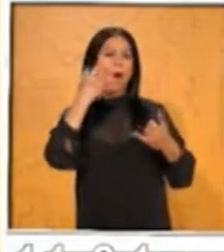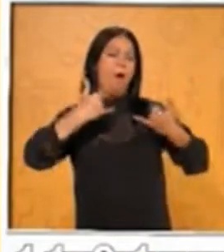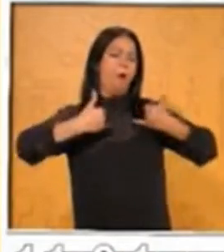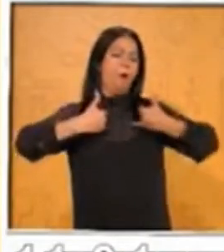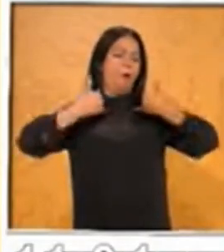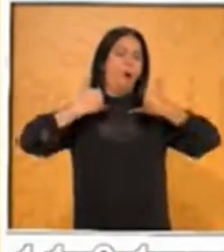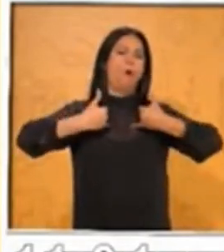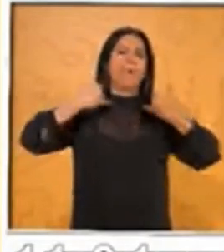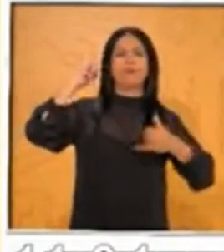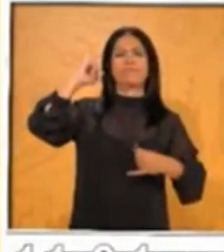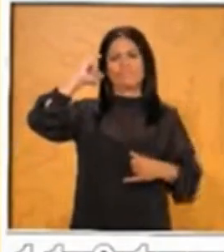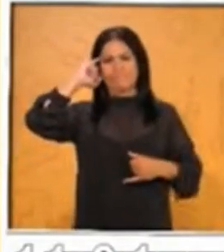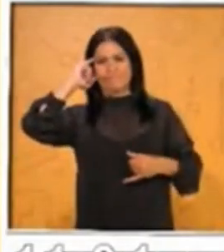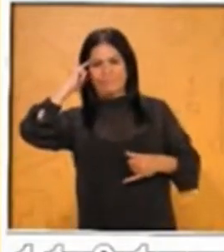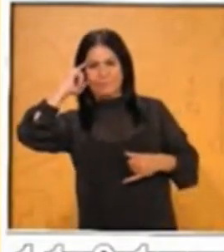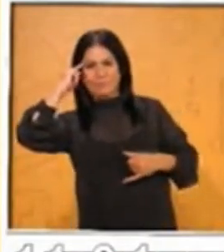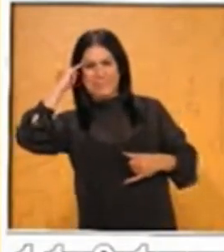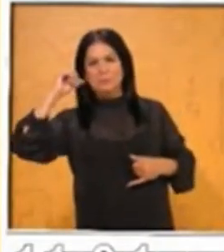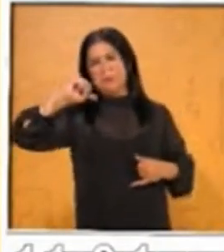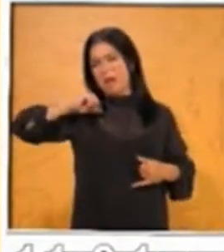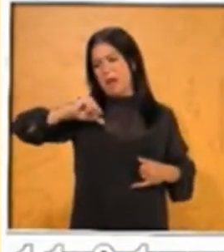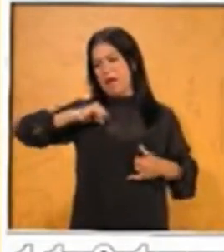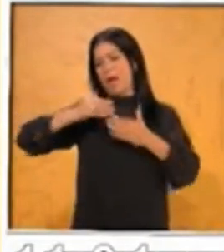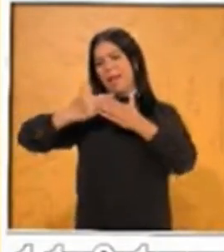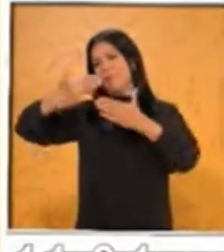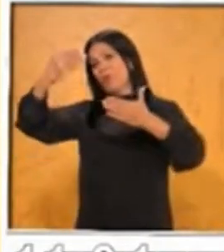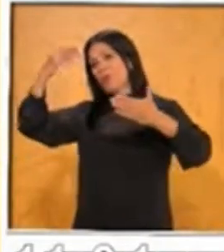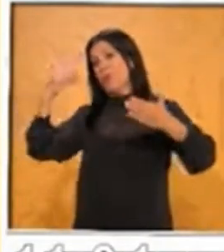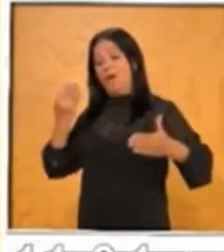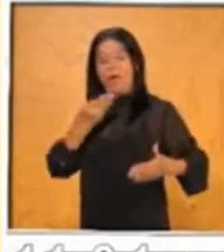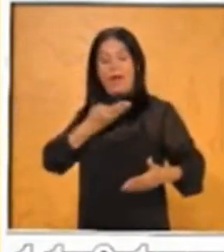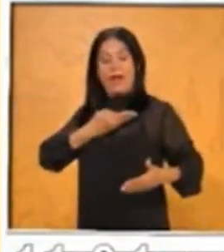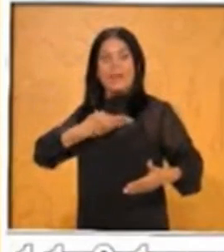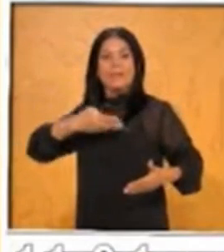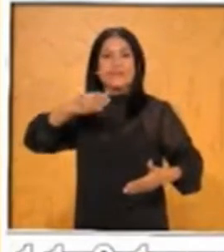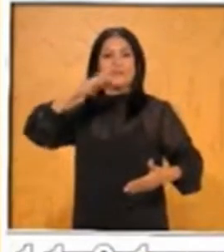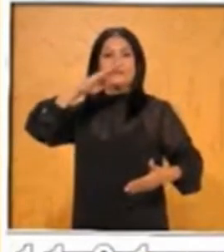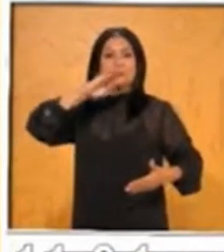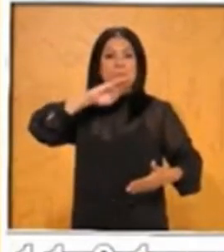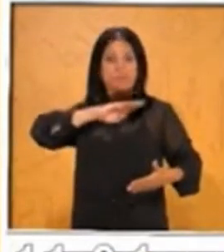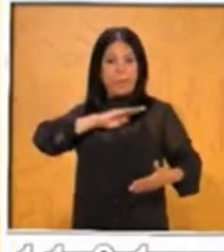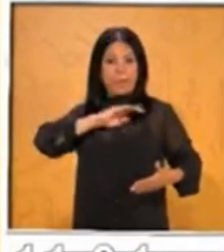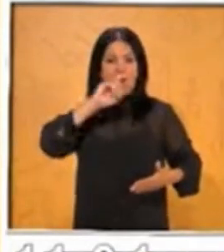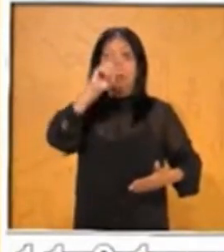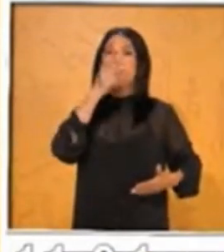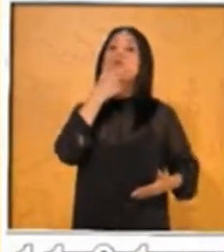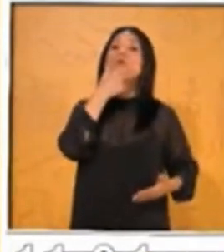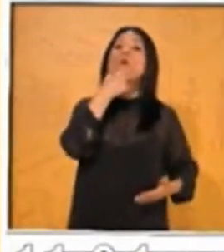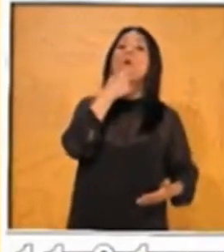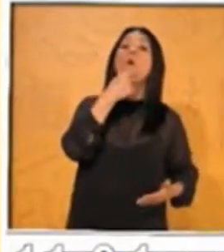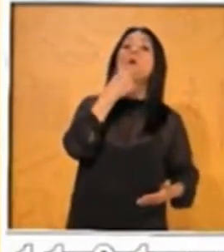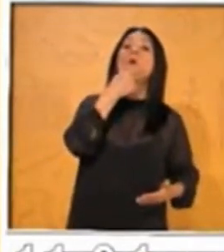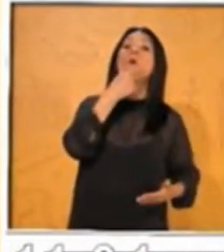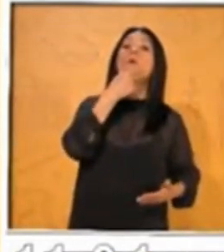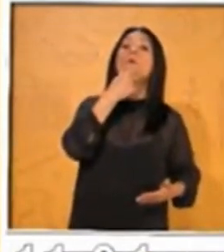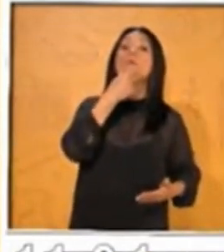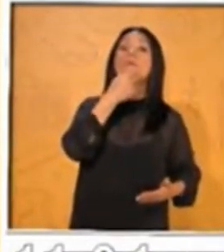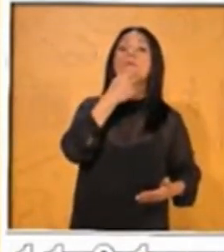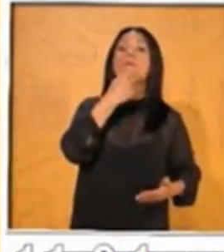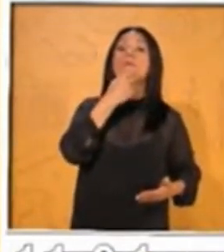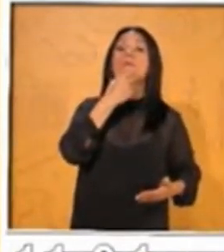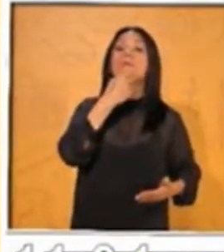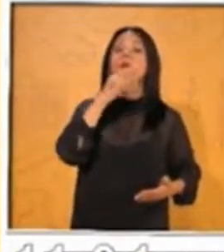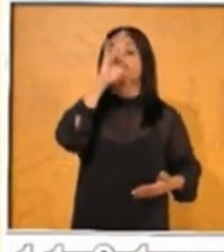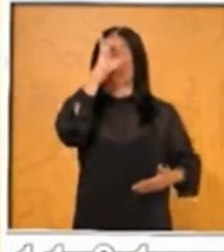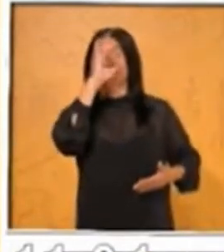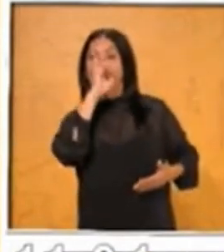y a una dama de la alta sociedad española. ¿En dónde se va desarrollando la historia de la leyenda? Bueno,